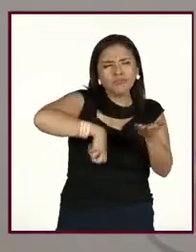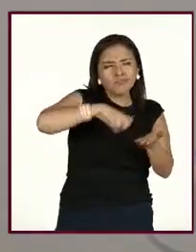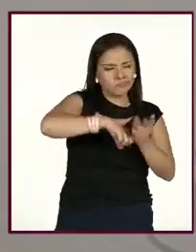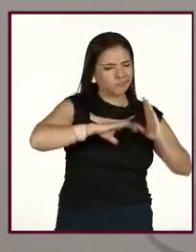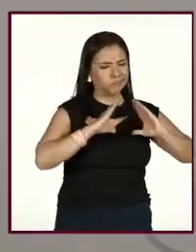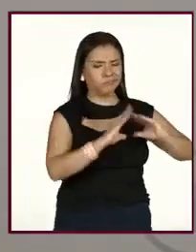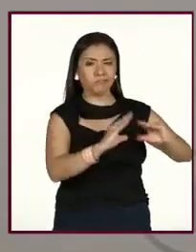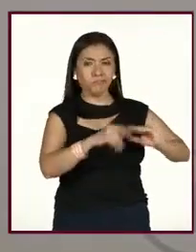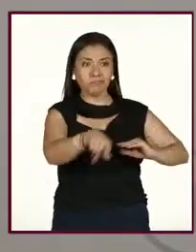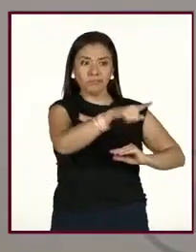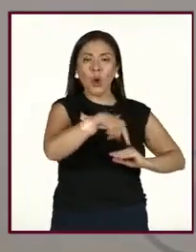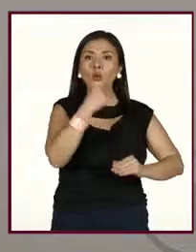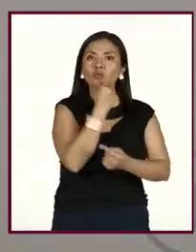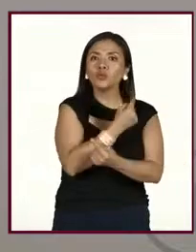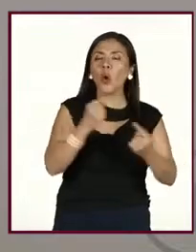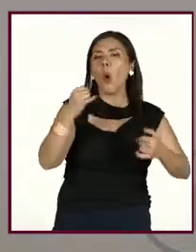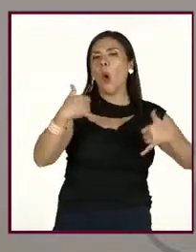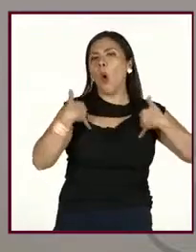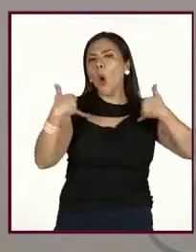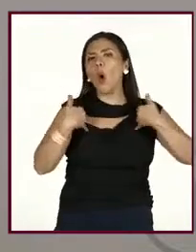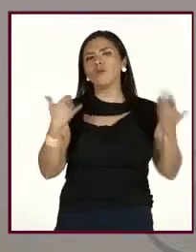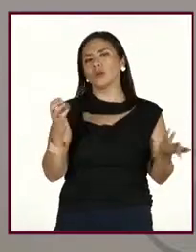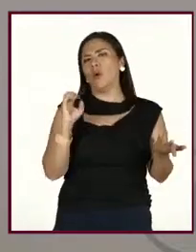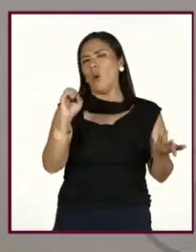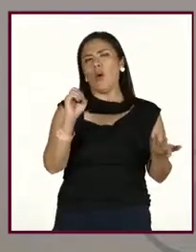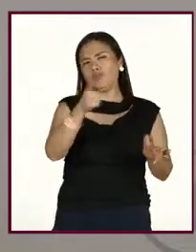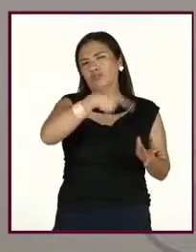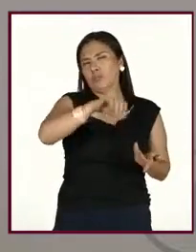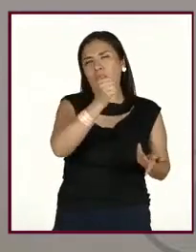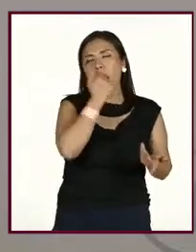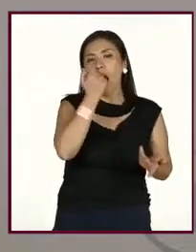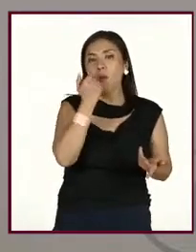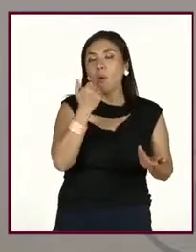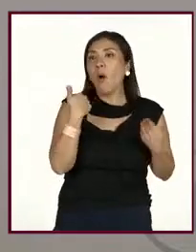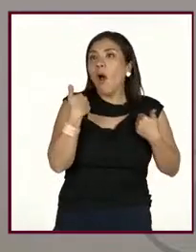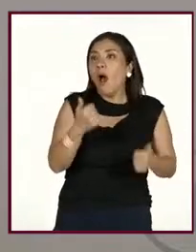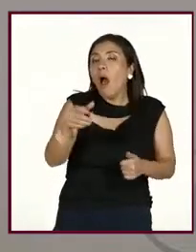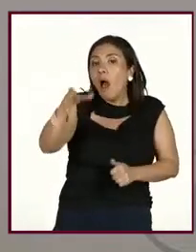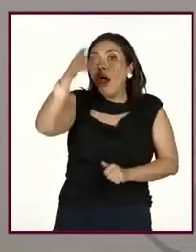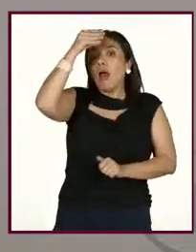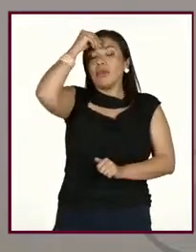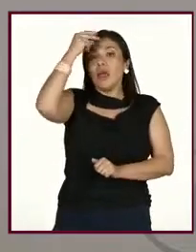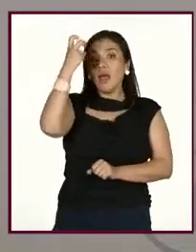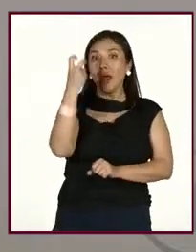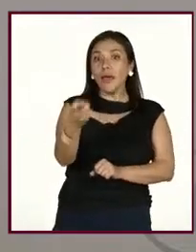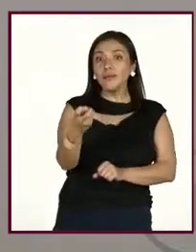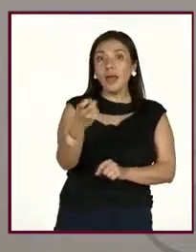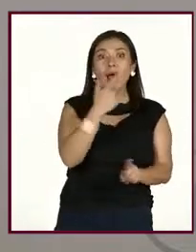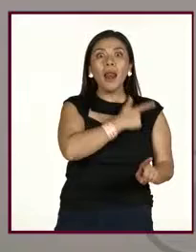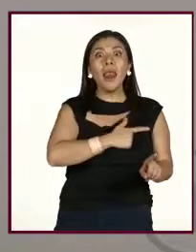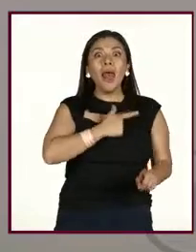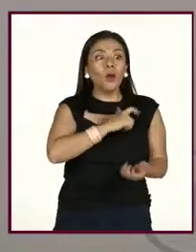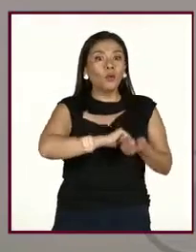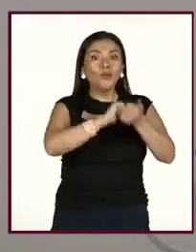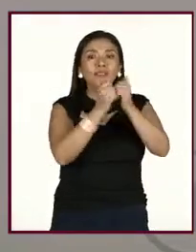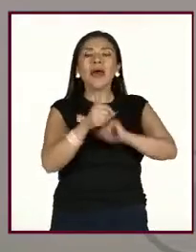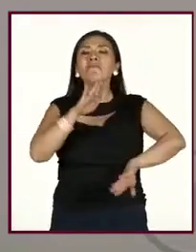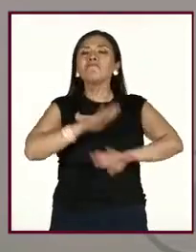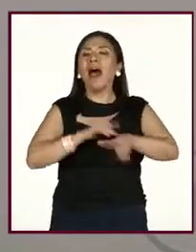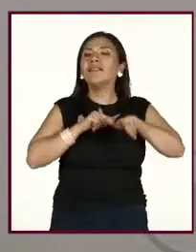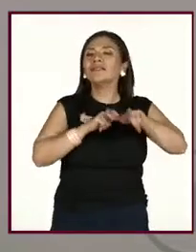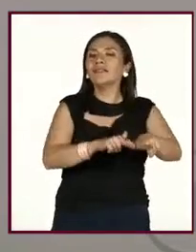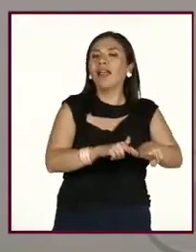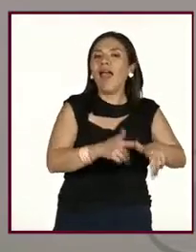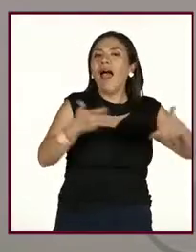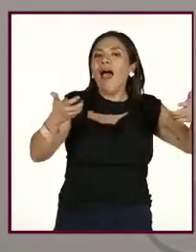Y los niños, o los adolescentes, o la población estudiantil lo capta y le gusta, entonces lo va a seguir haciendo. una